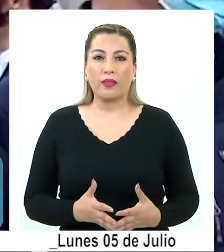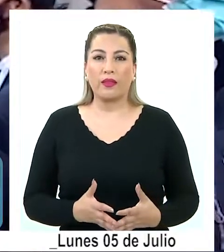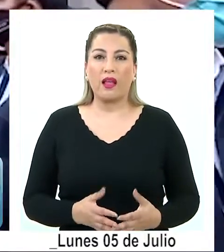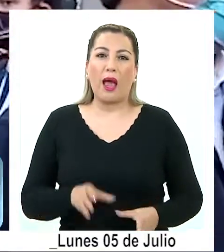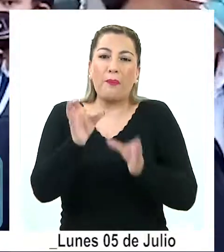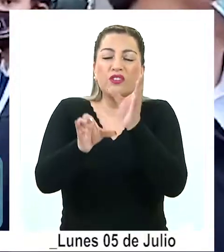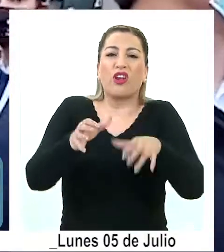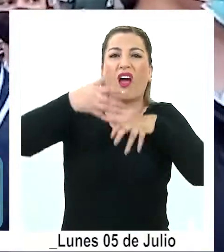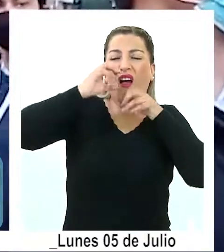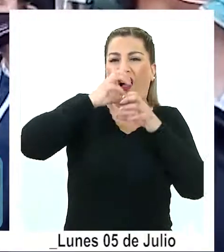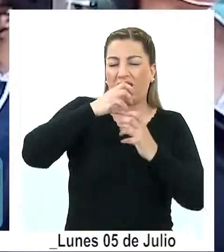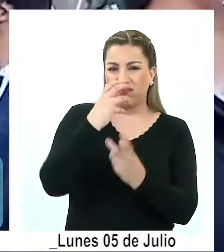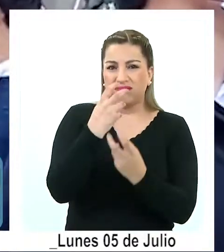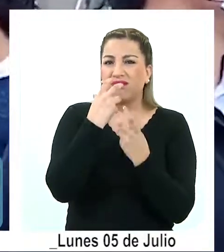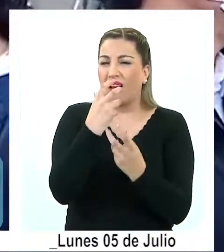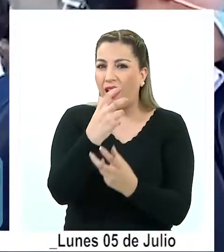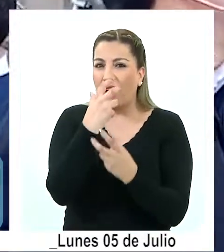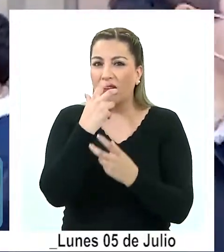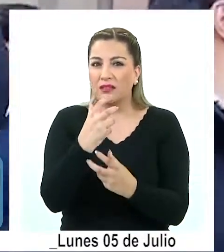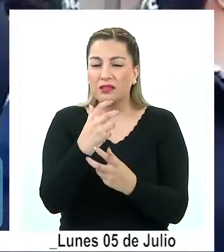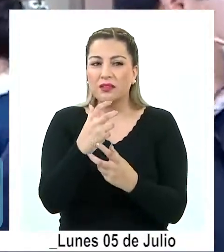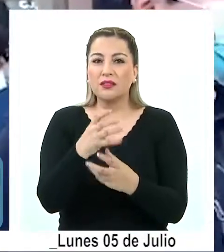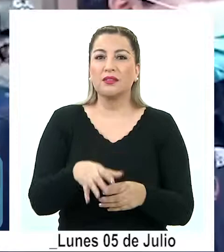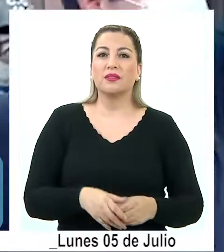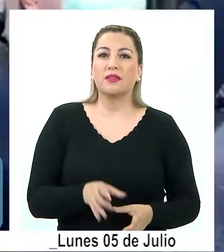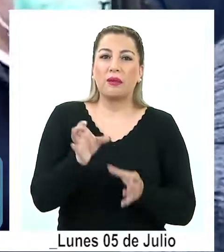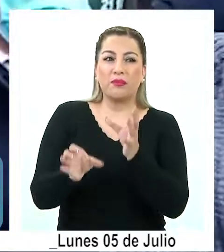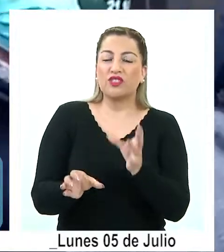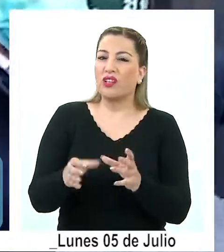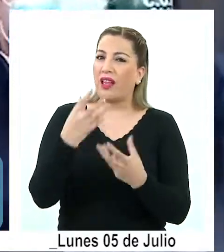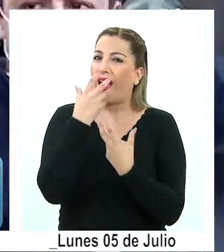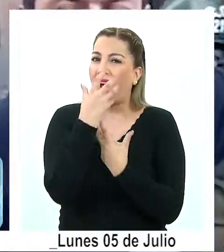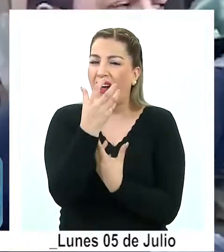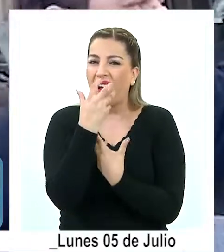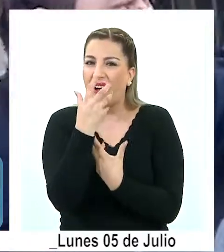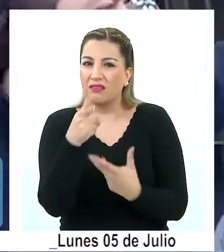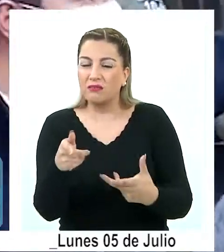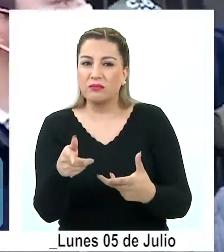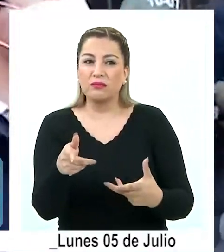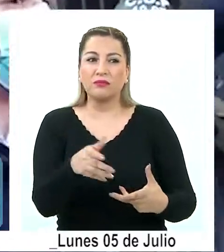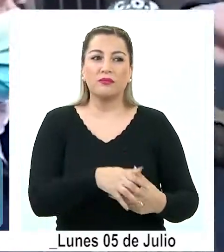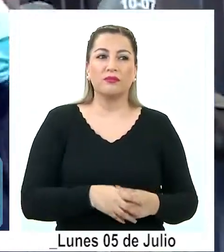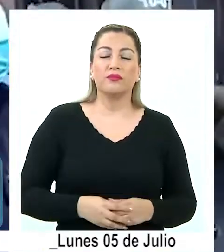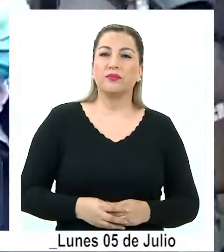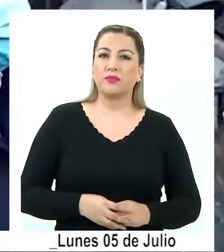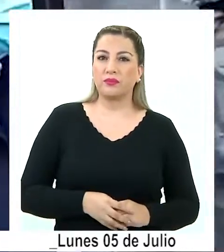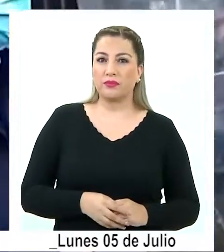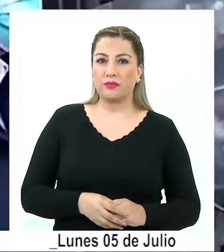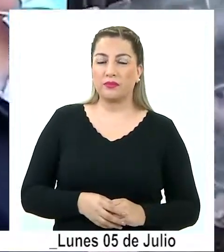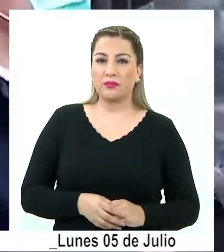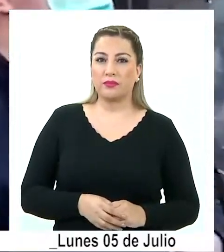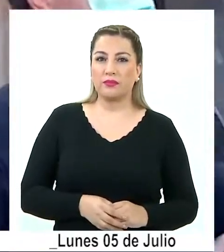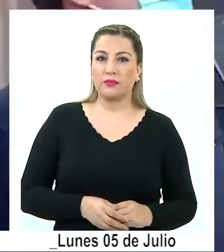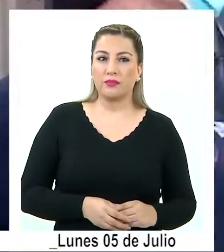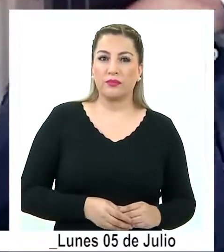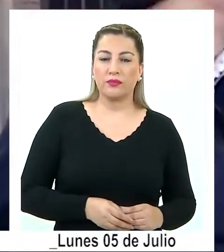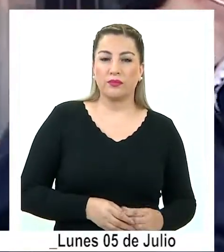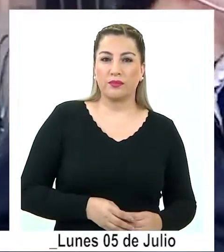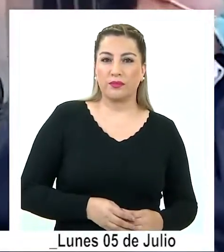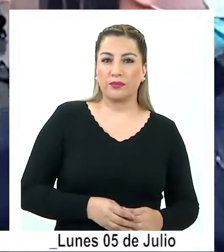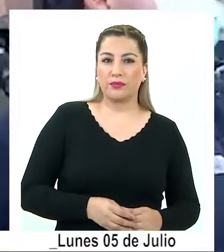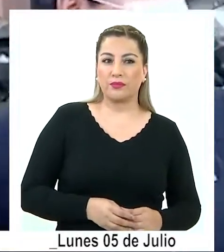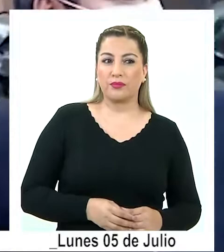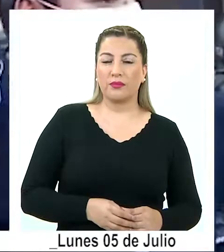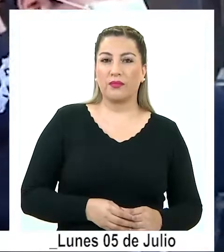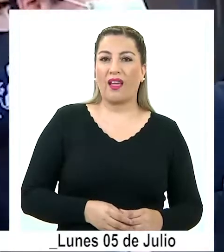represión hacia la gente. El pueblo que logró este proceso constituyente. Yo creo que lo mejor es que me hizo el melón, que